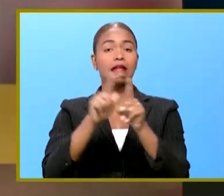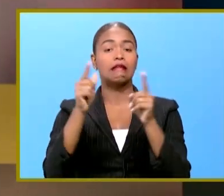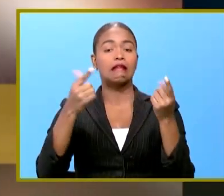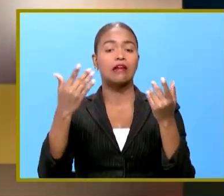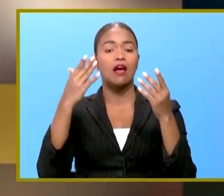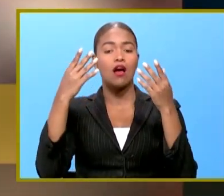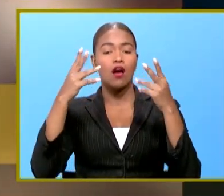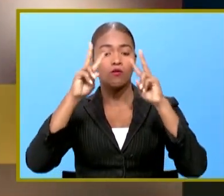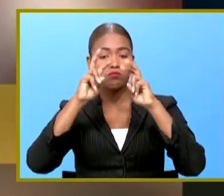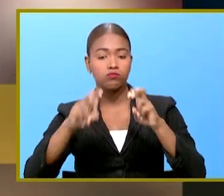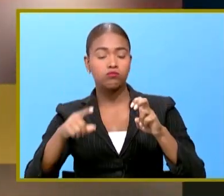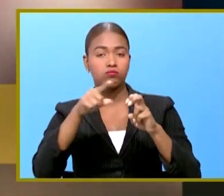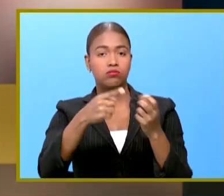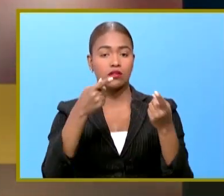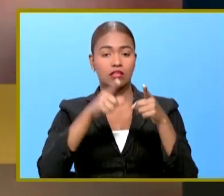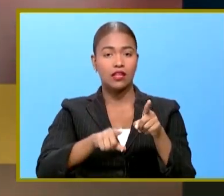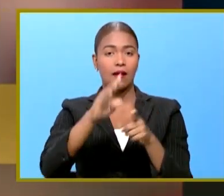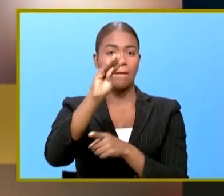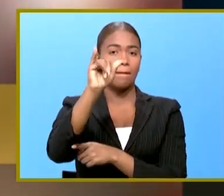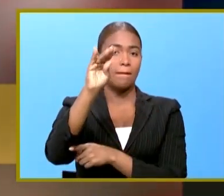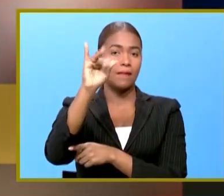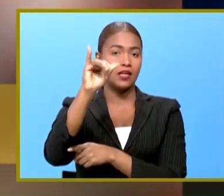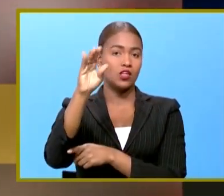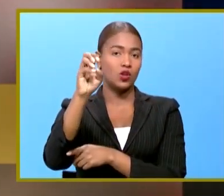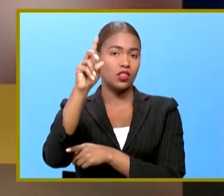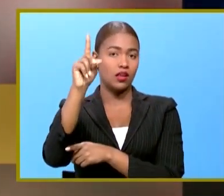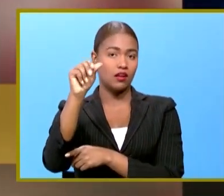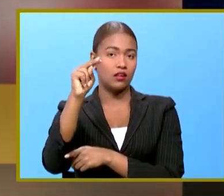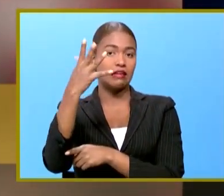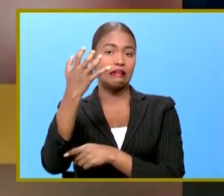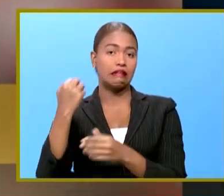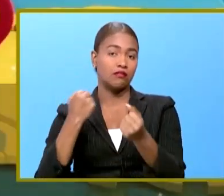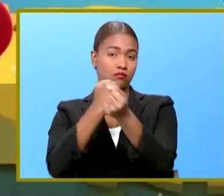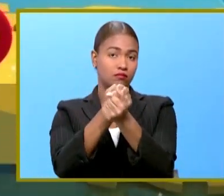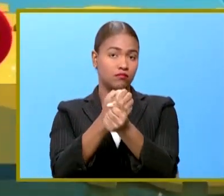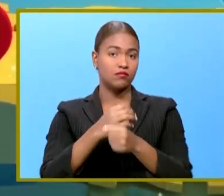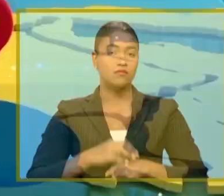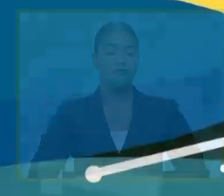abren investigación al caso de Mami Jordan y piden su arresto.